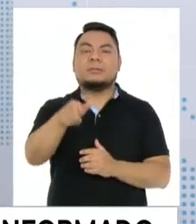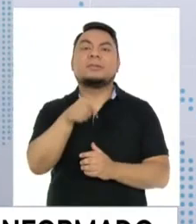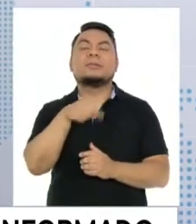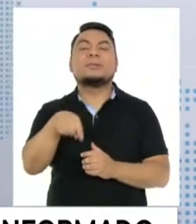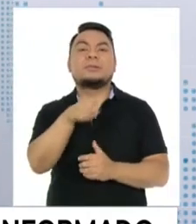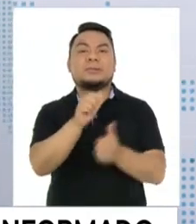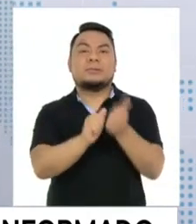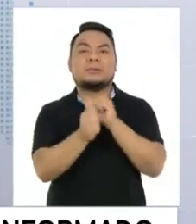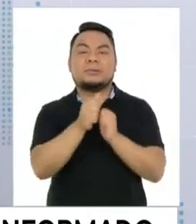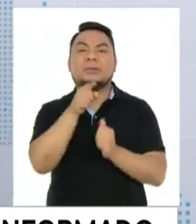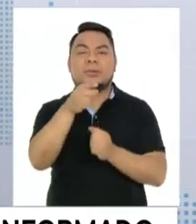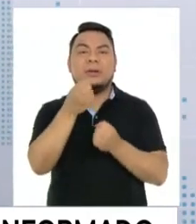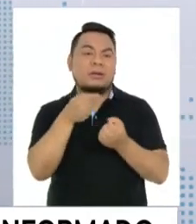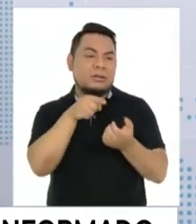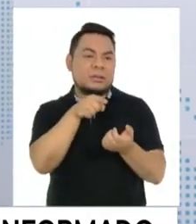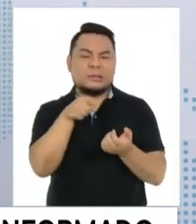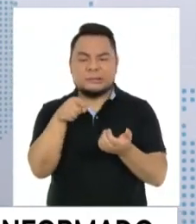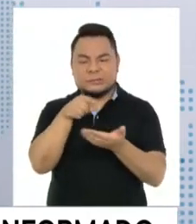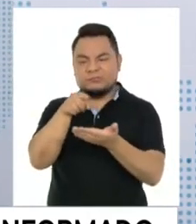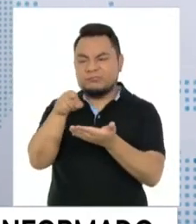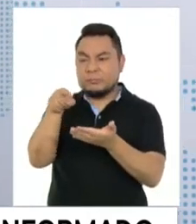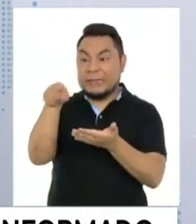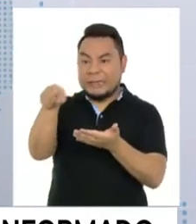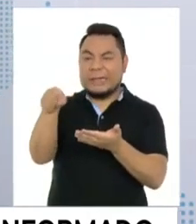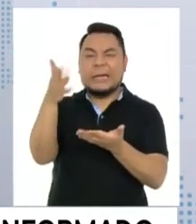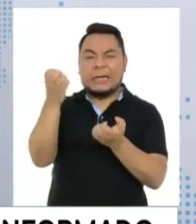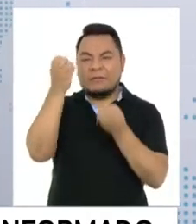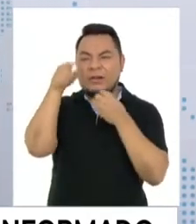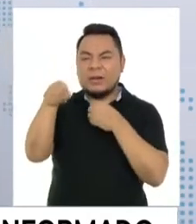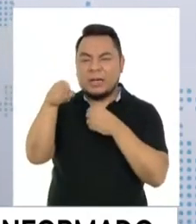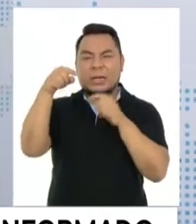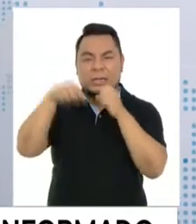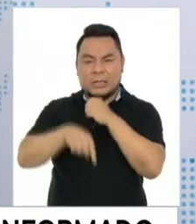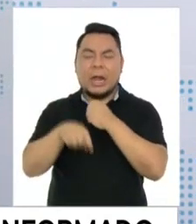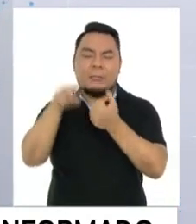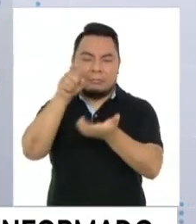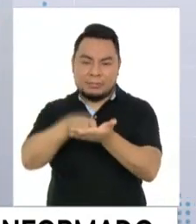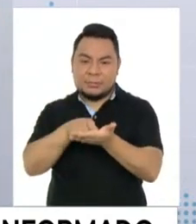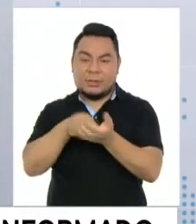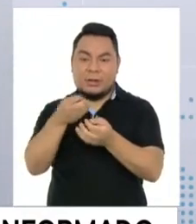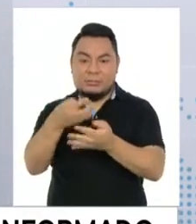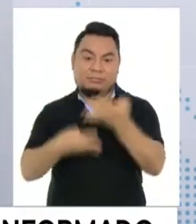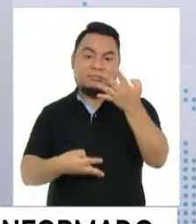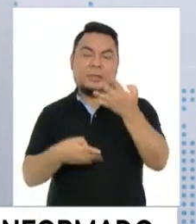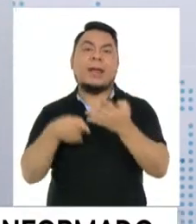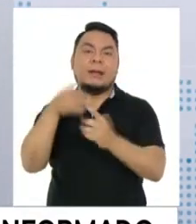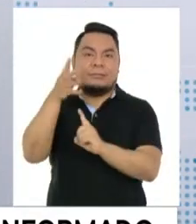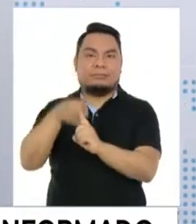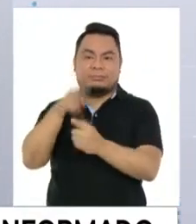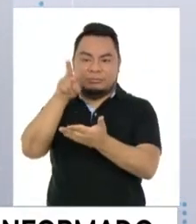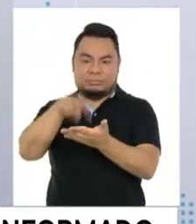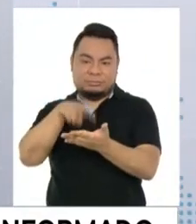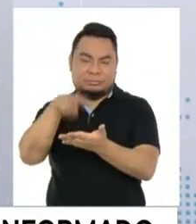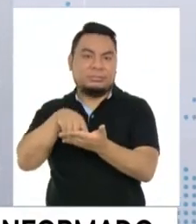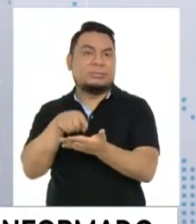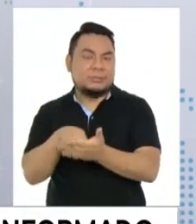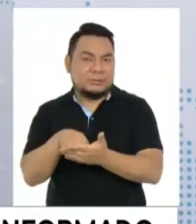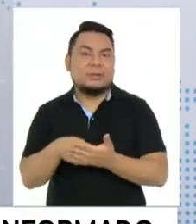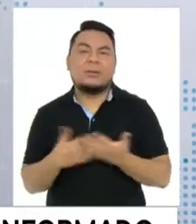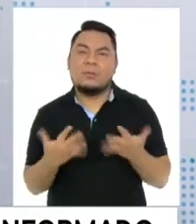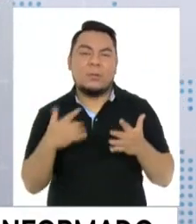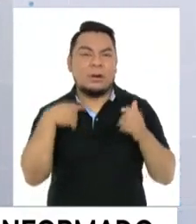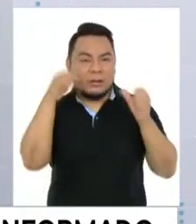herramienta tecnológica que el jurado ha puesto a disposición de la ciudadanía, pues inmediatamente responderá a las